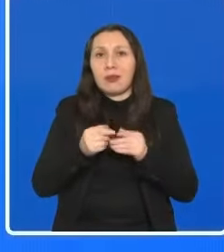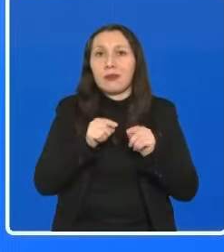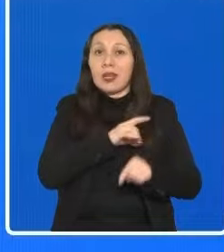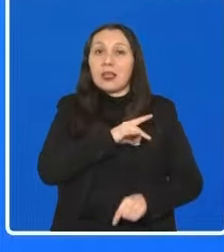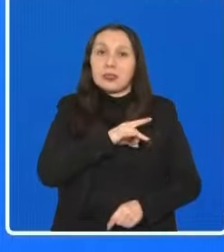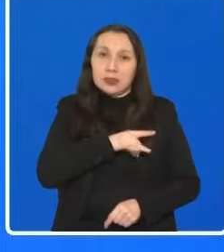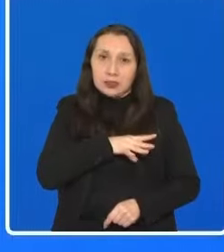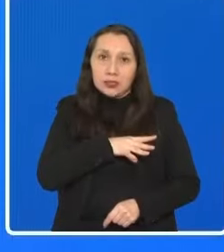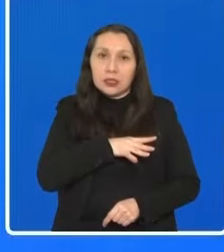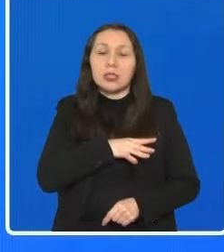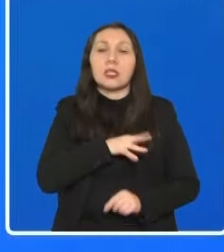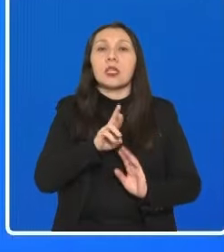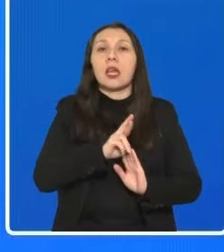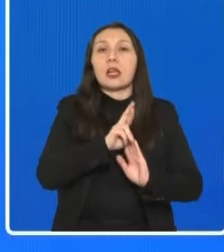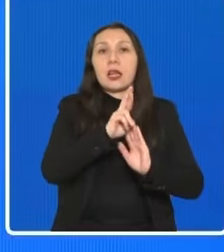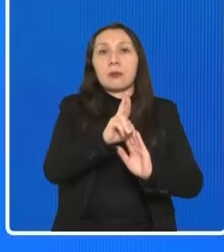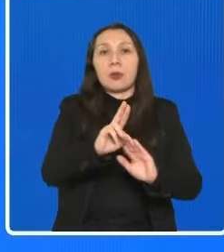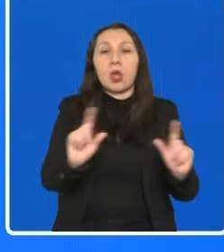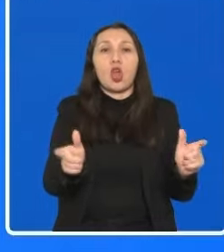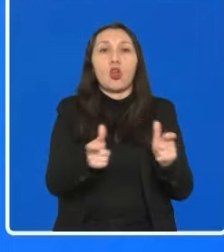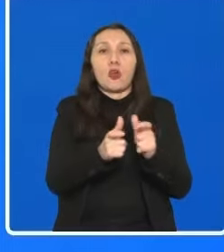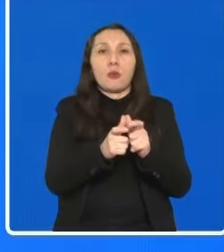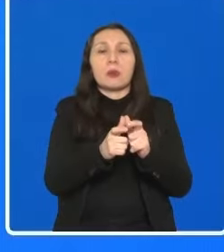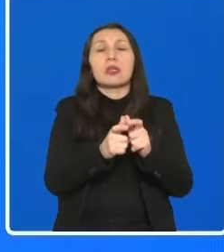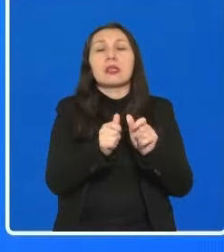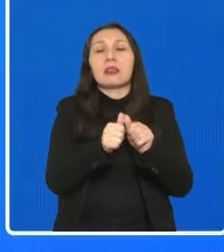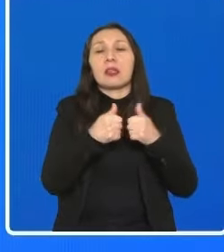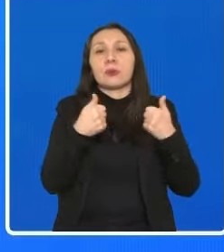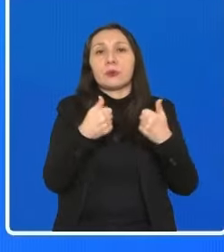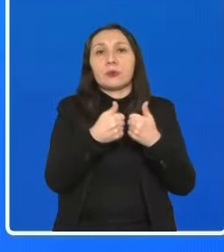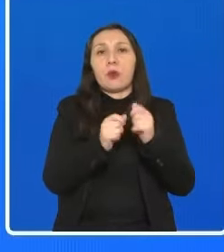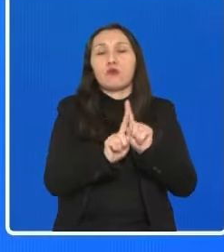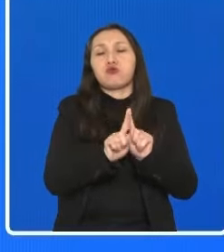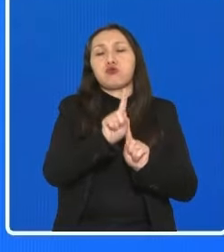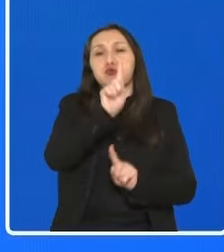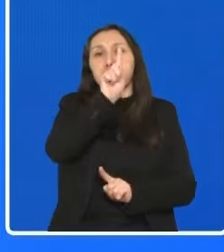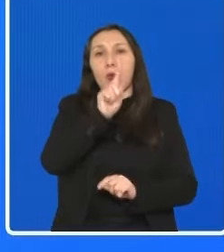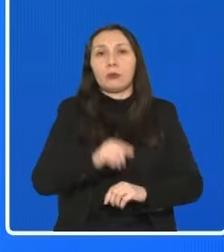Chile, por su parte, va a estar representado por el Comité Ejecutivo Espacial.